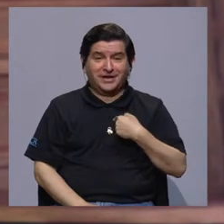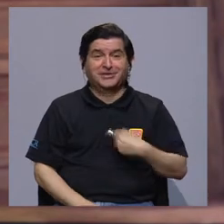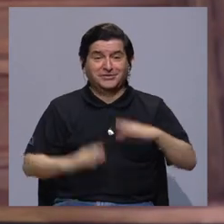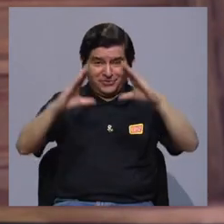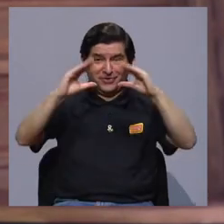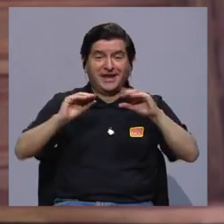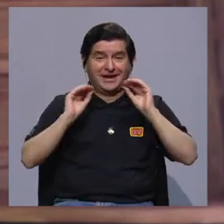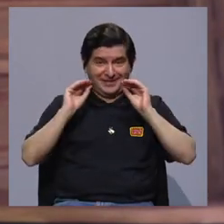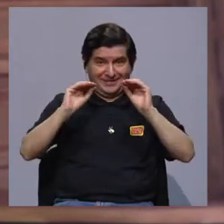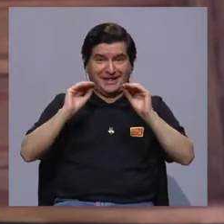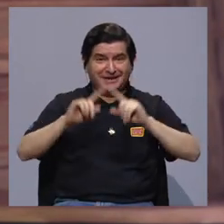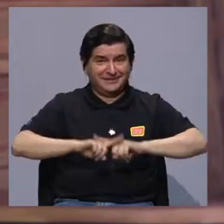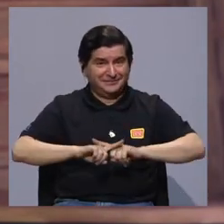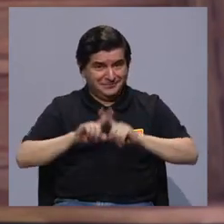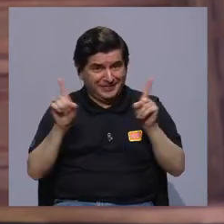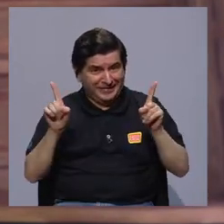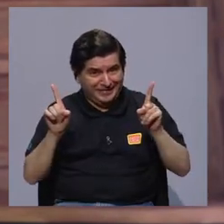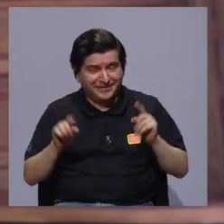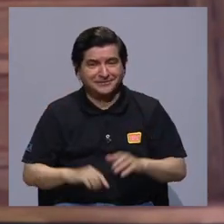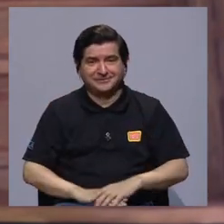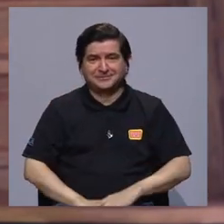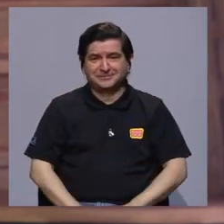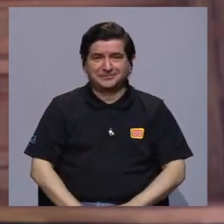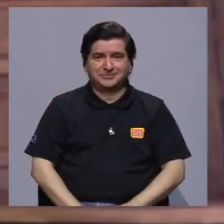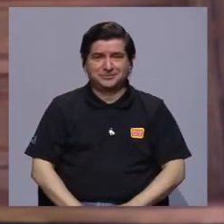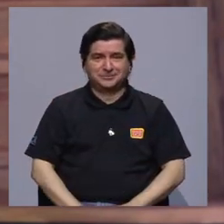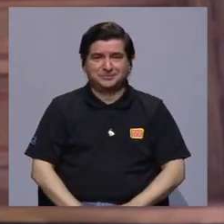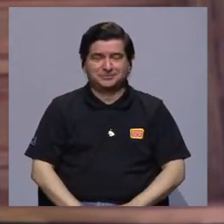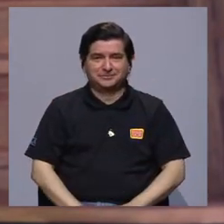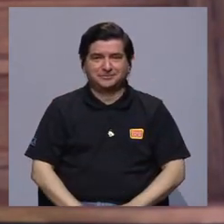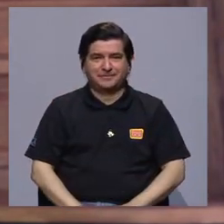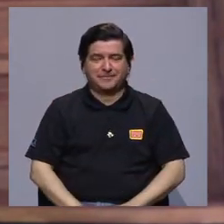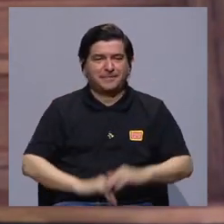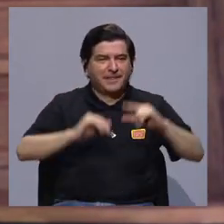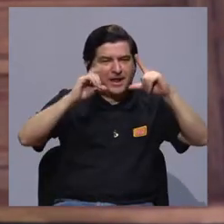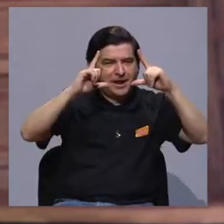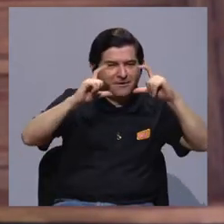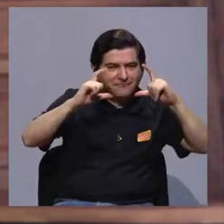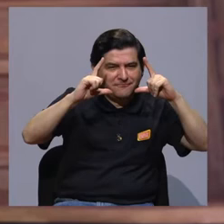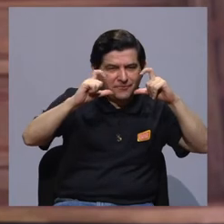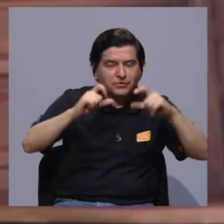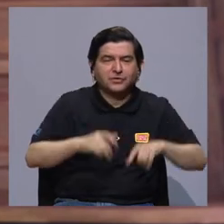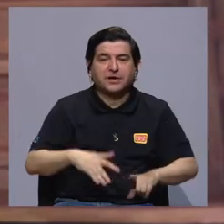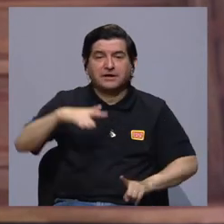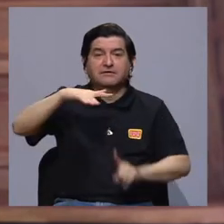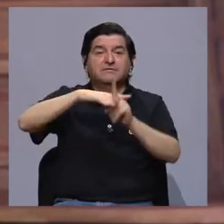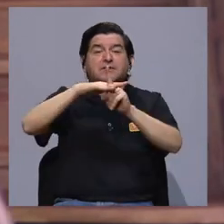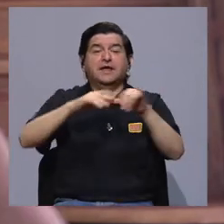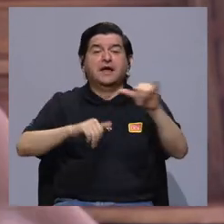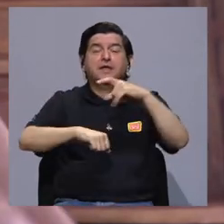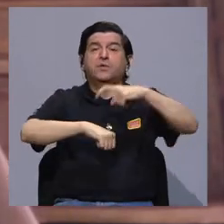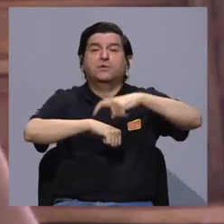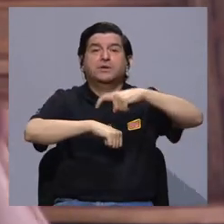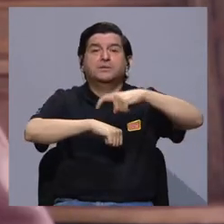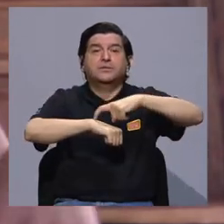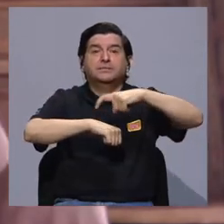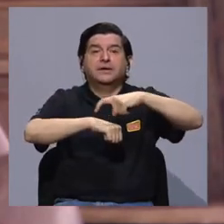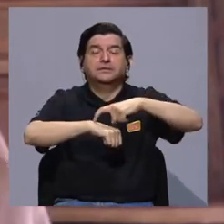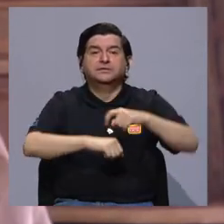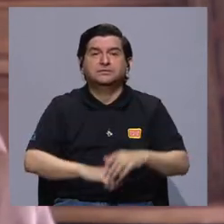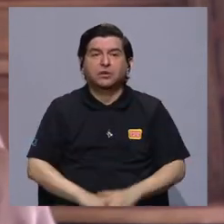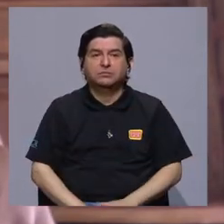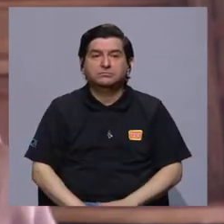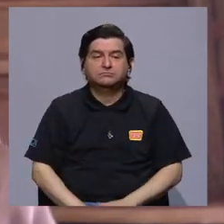en la tarde, pero digamos, la fotografía cuando nace, nace al mismo tiempo que